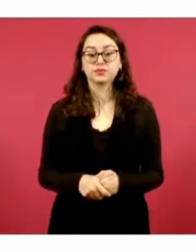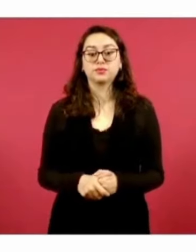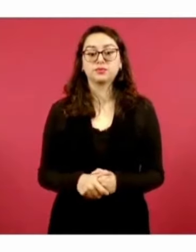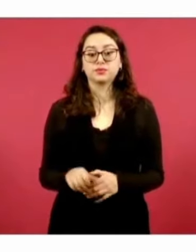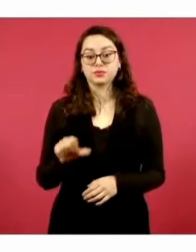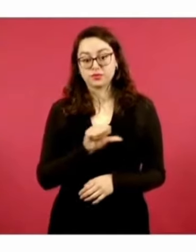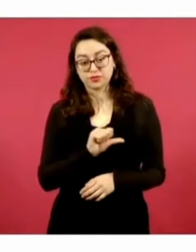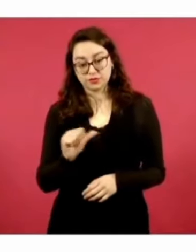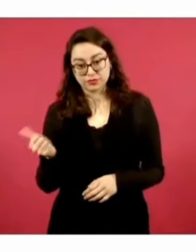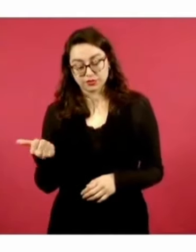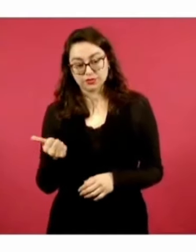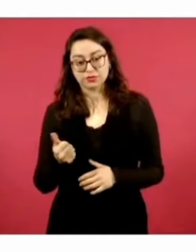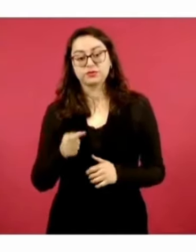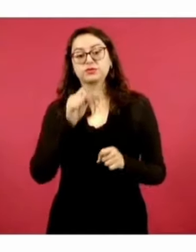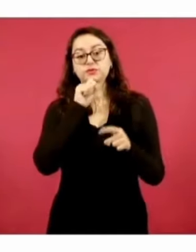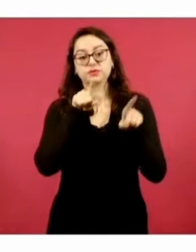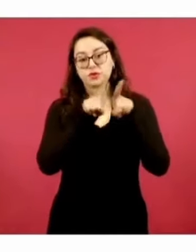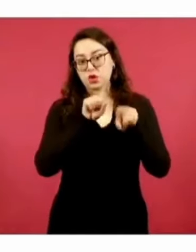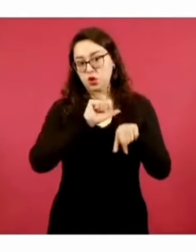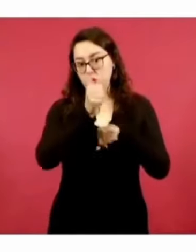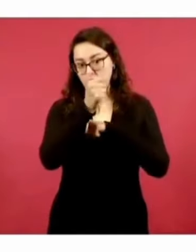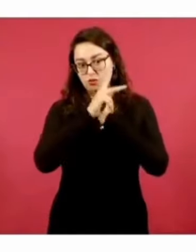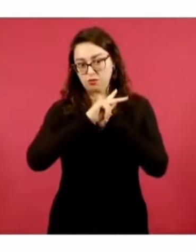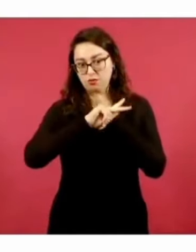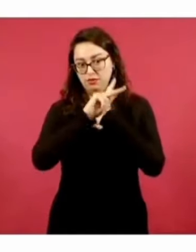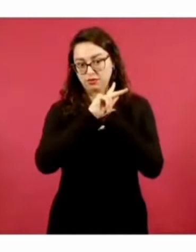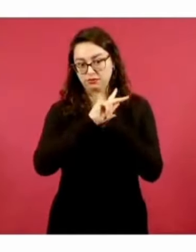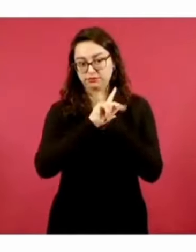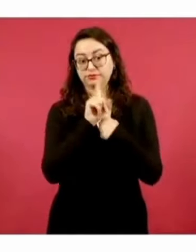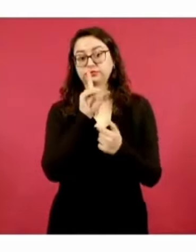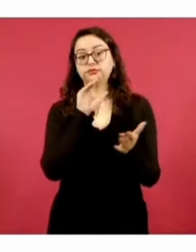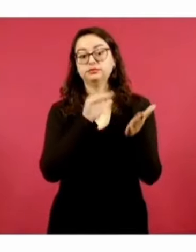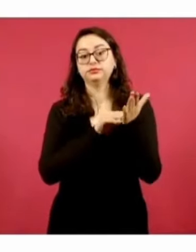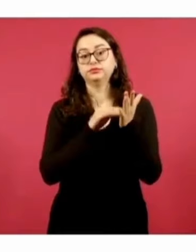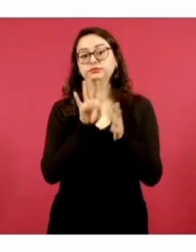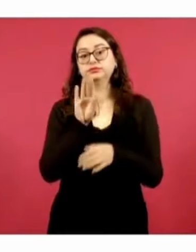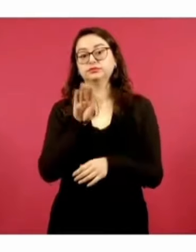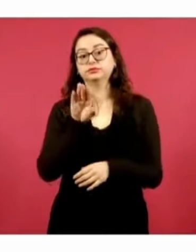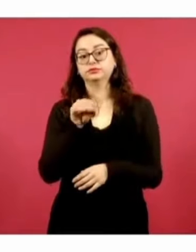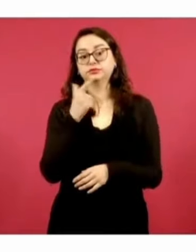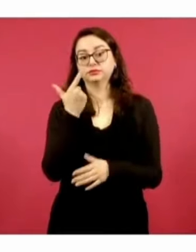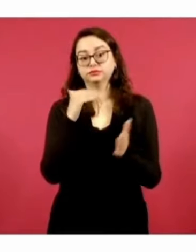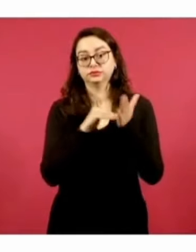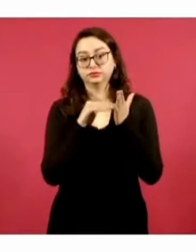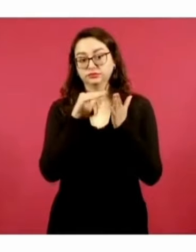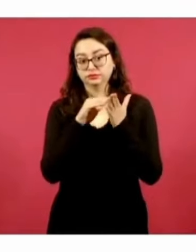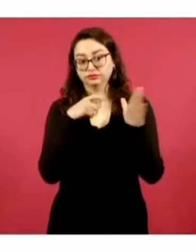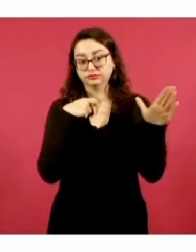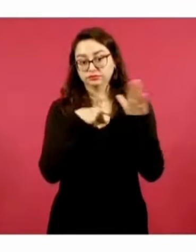extranjera, mil noventa y siete millones.